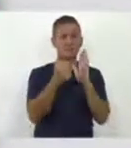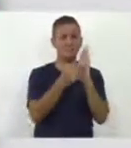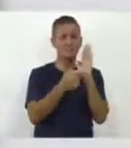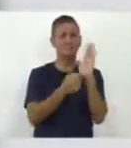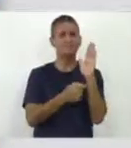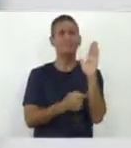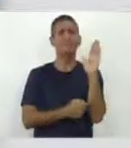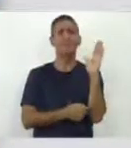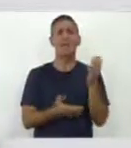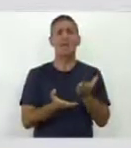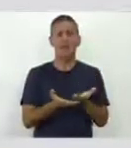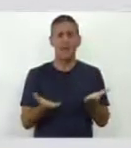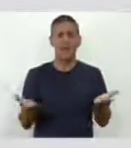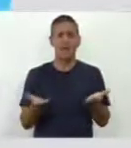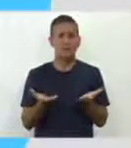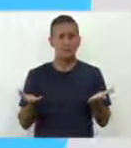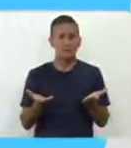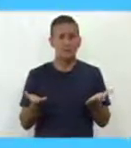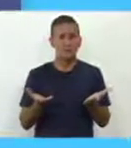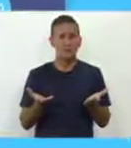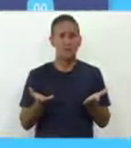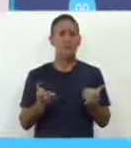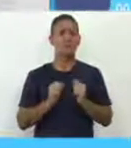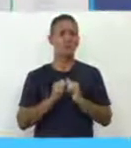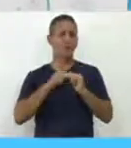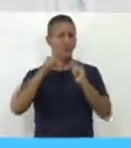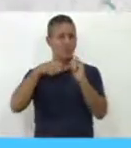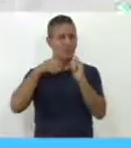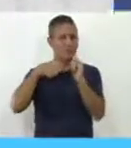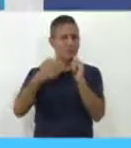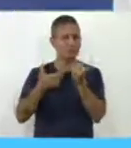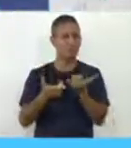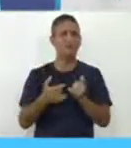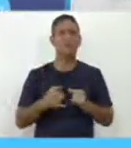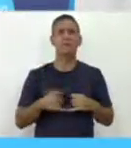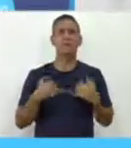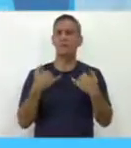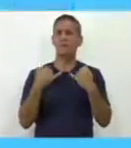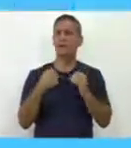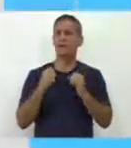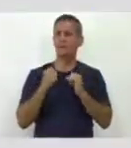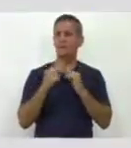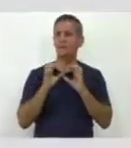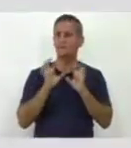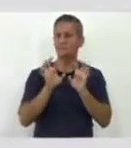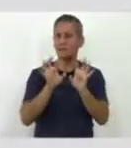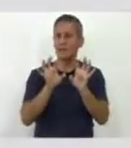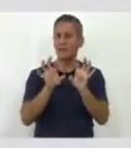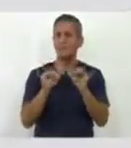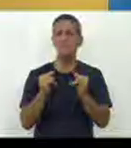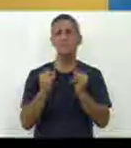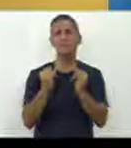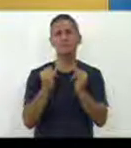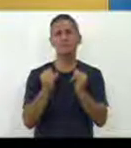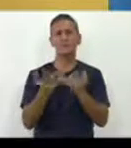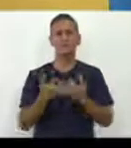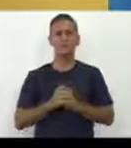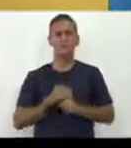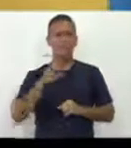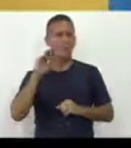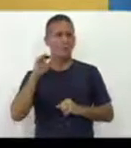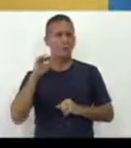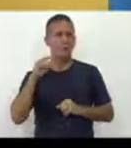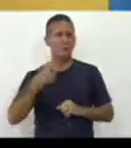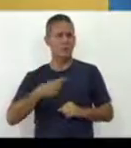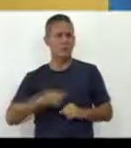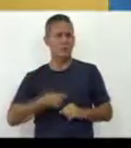soportes que en la actualidad se utilizan para transmitir contenidos audiovisuales. Cuando hablamos